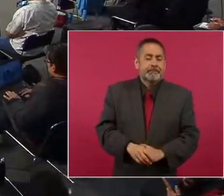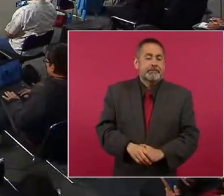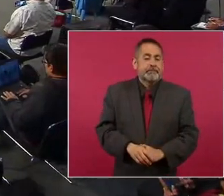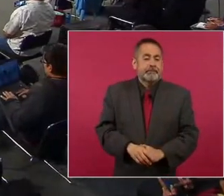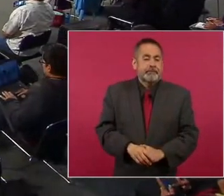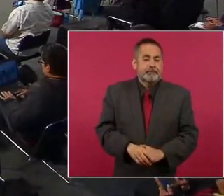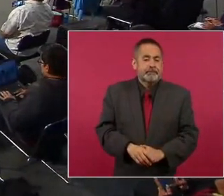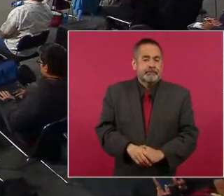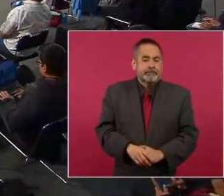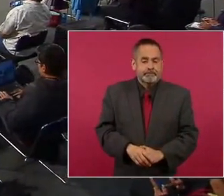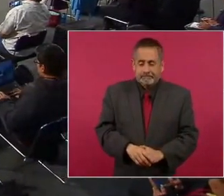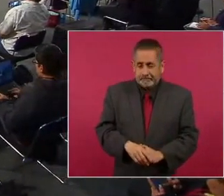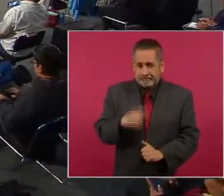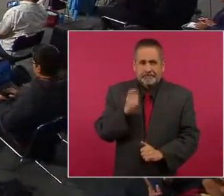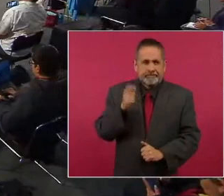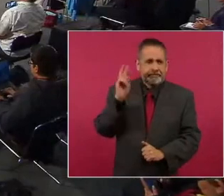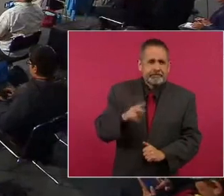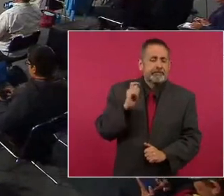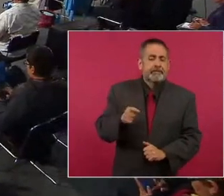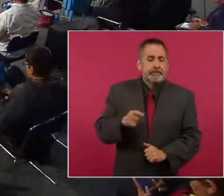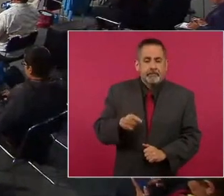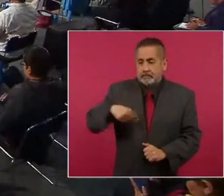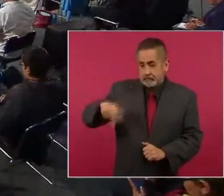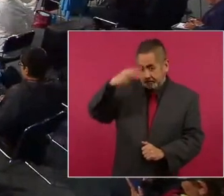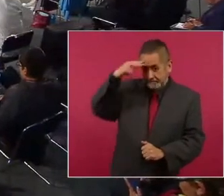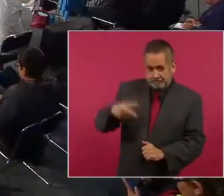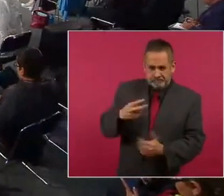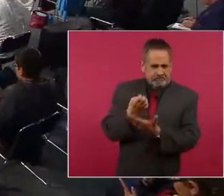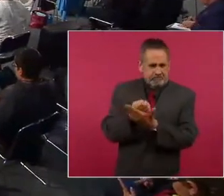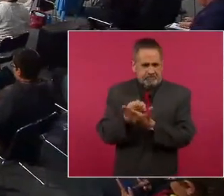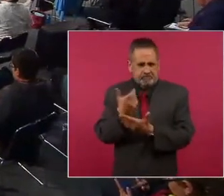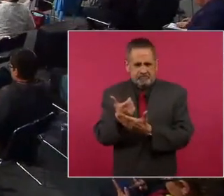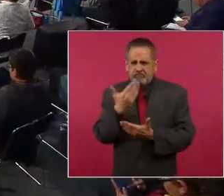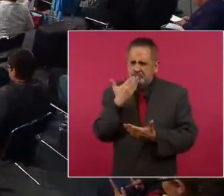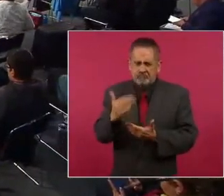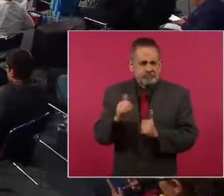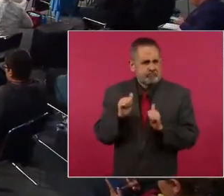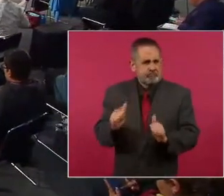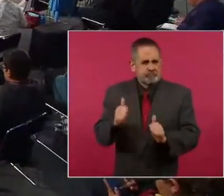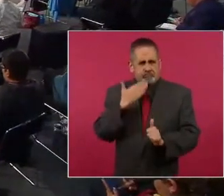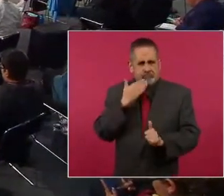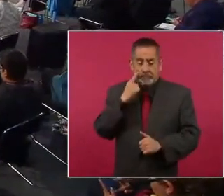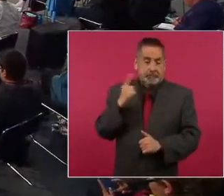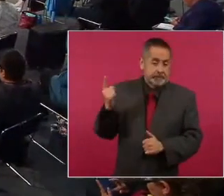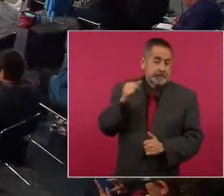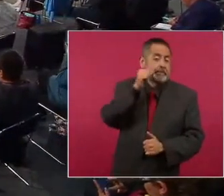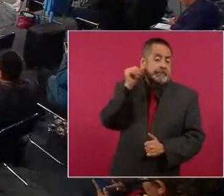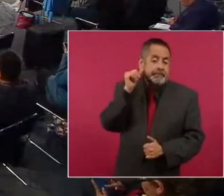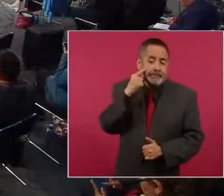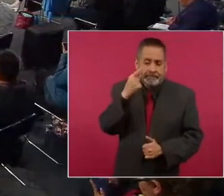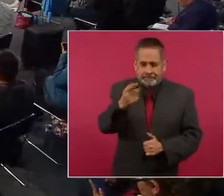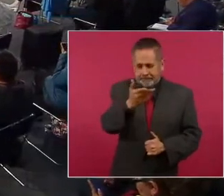la verdad es que la economía mexicana está bien mira este es lo de ayer